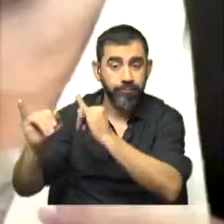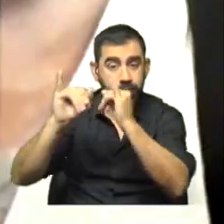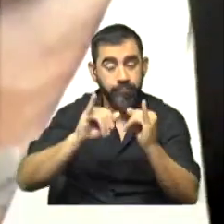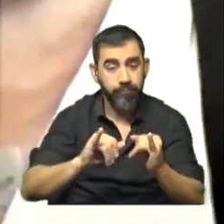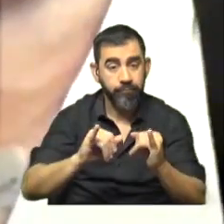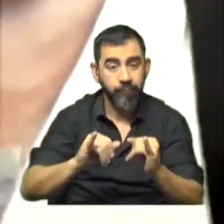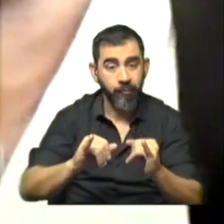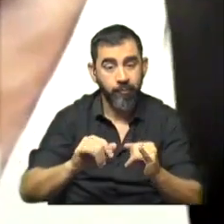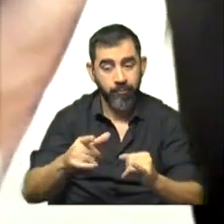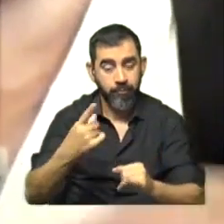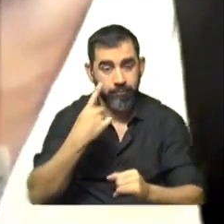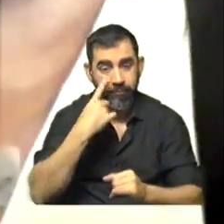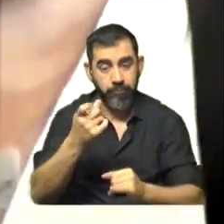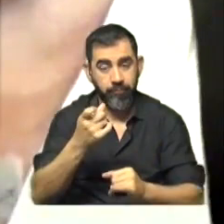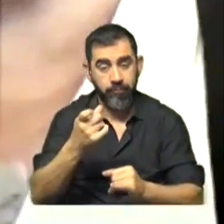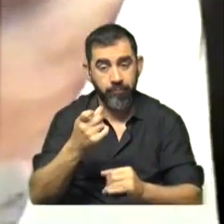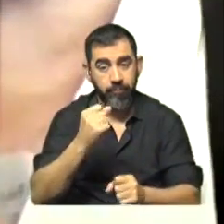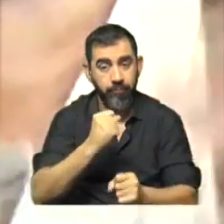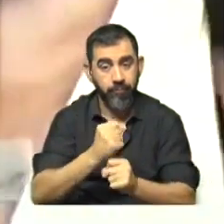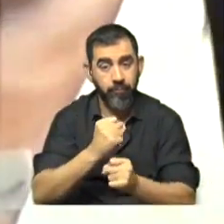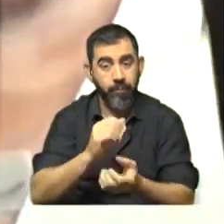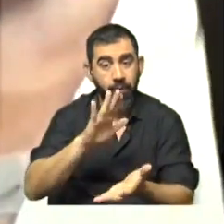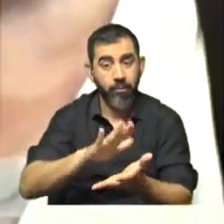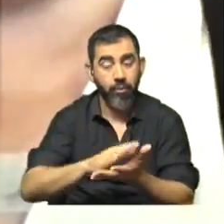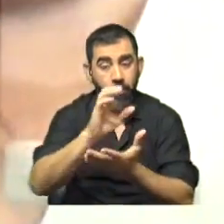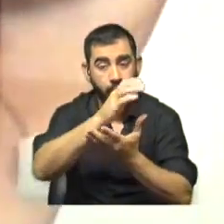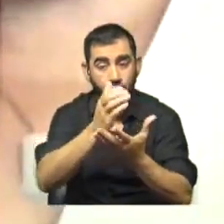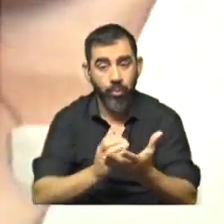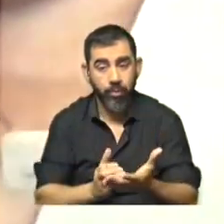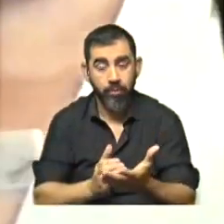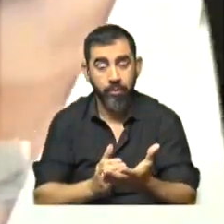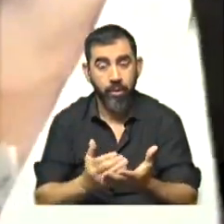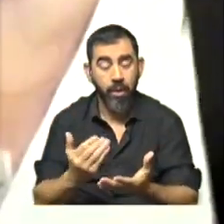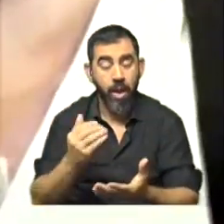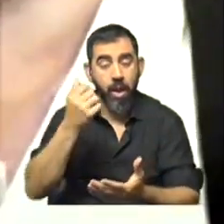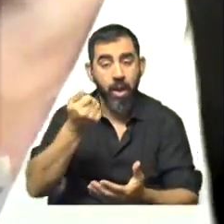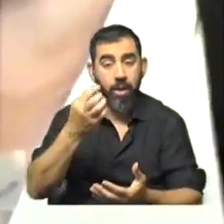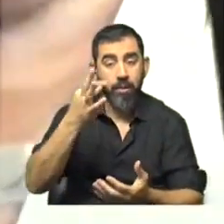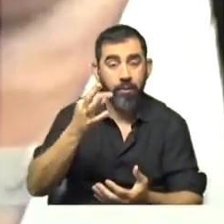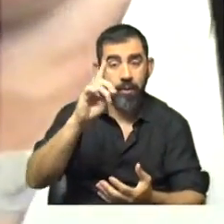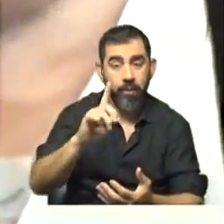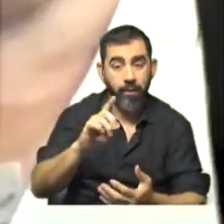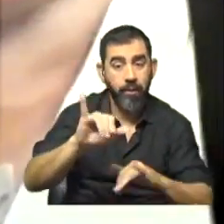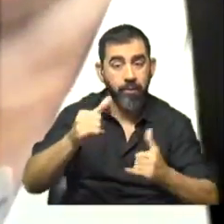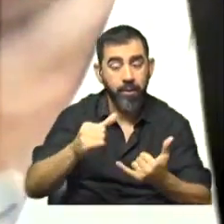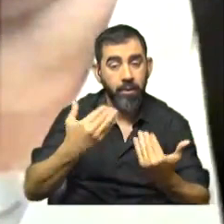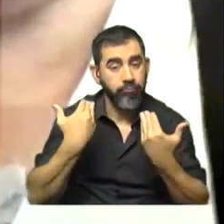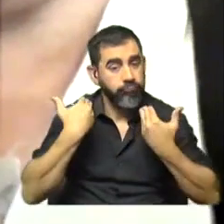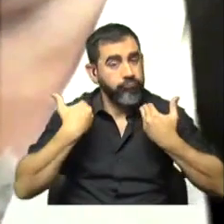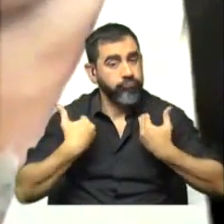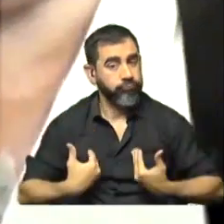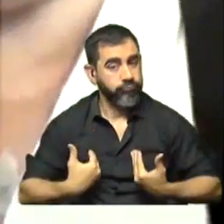encontramos que se empieza a trabajar sobre el marco curricular. La asamblea técnico-docente de secundaria ya tenía una postura